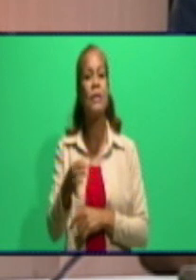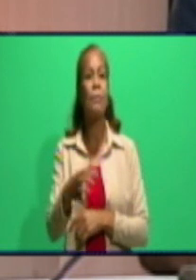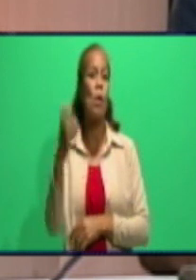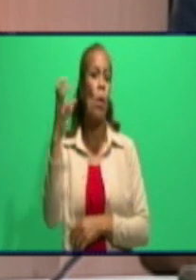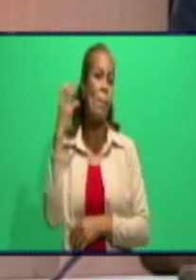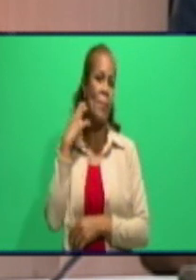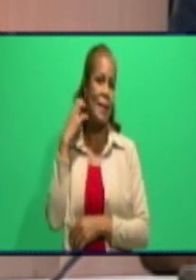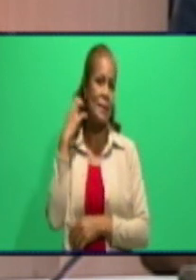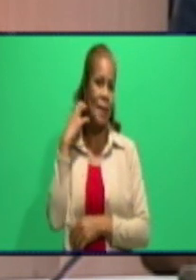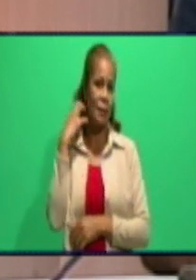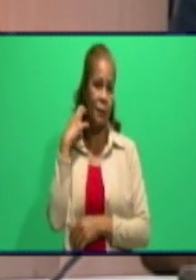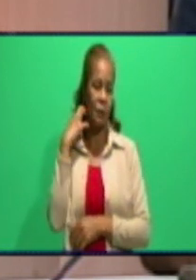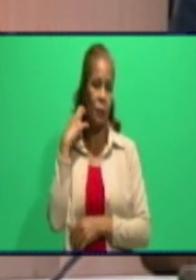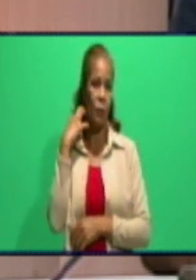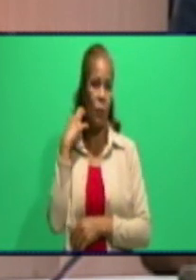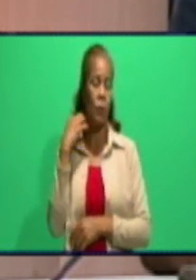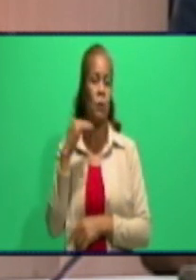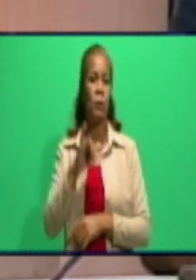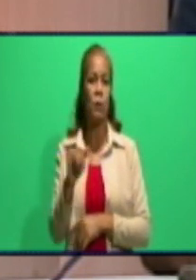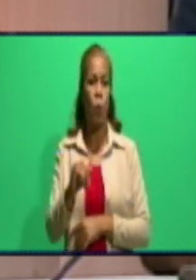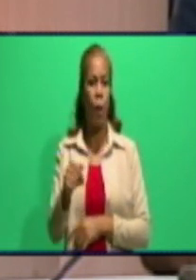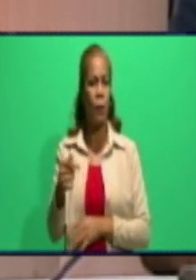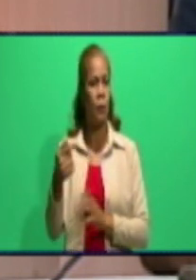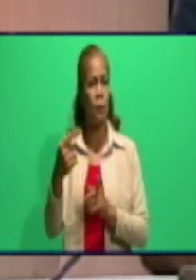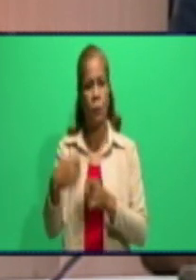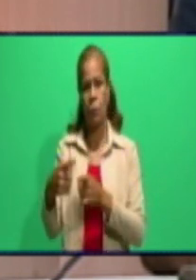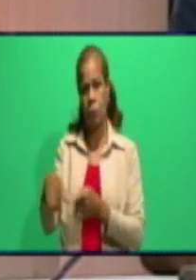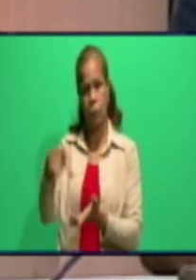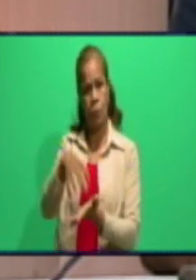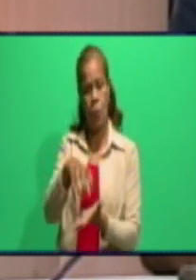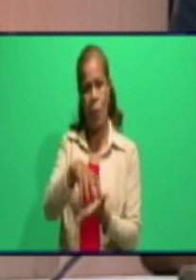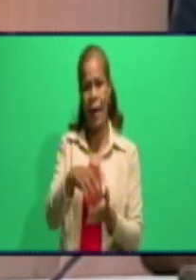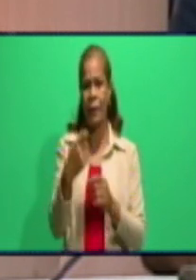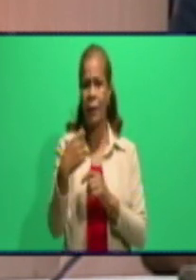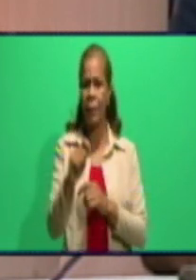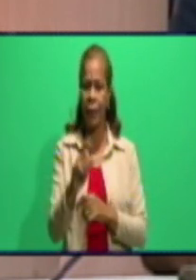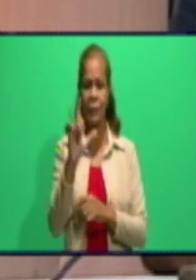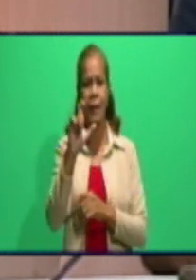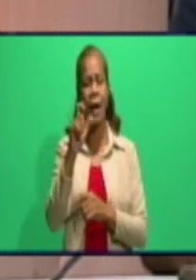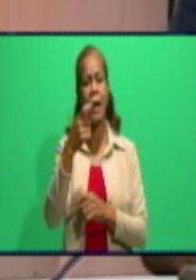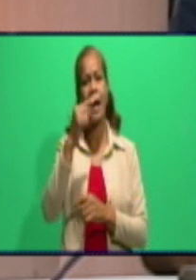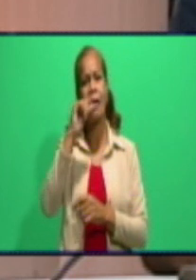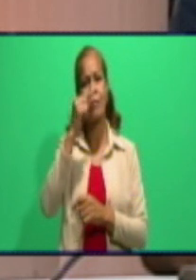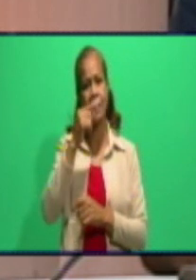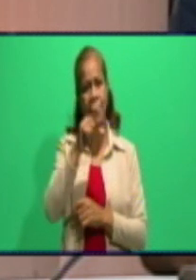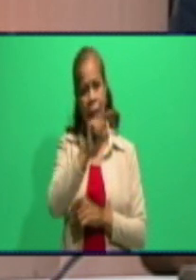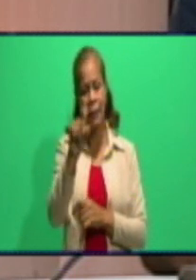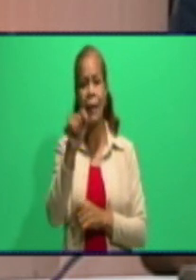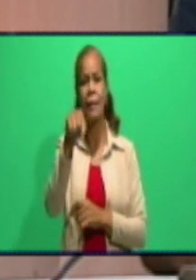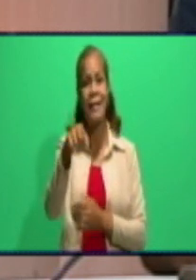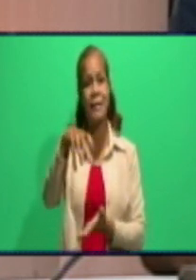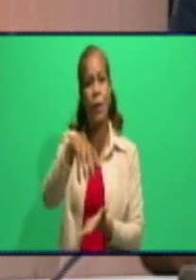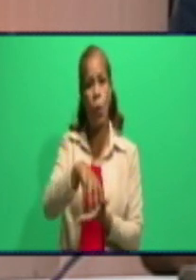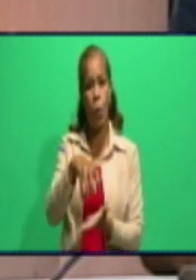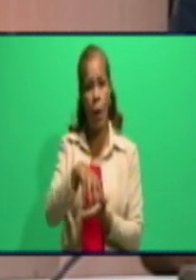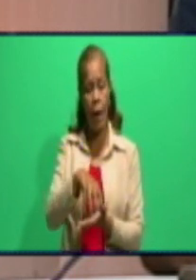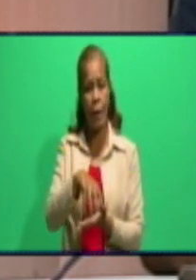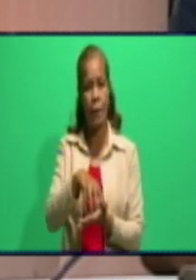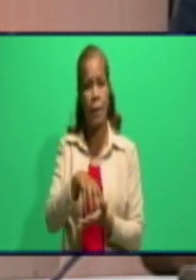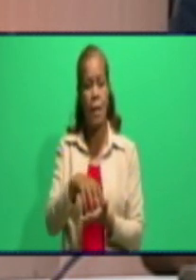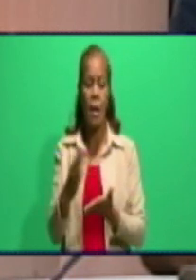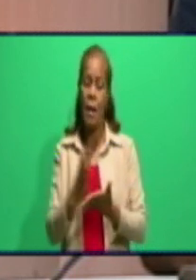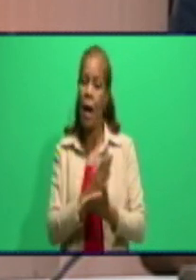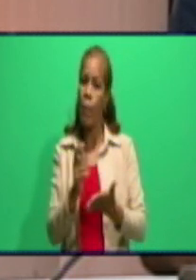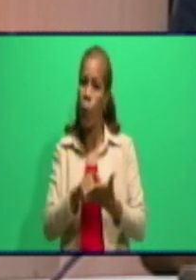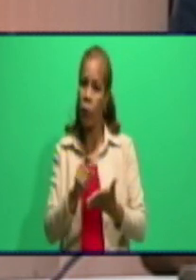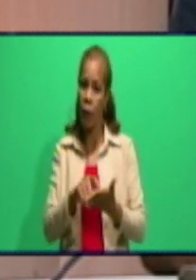que las comento muy rápido, el punto de venta de la filosofía, la cafetería a la altura de Caimare, la bodega a las tres